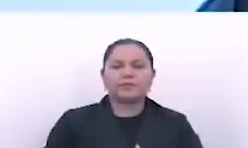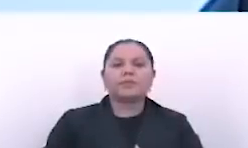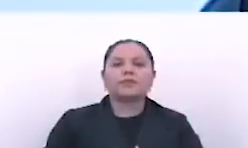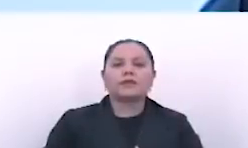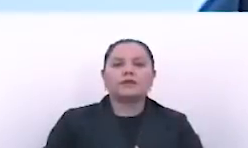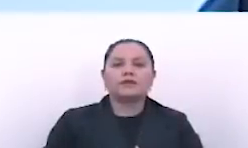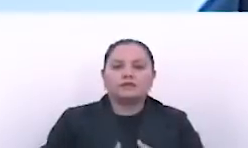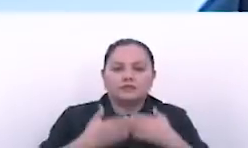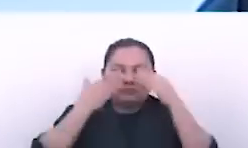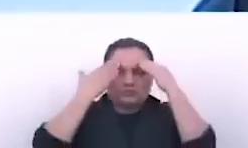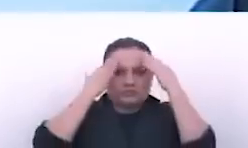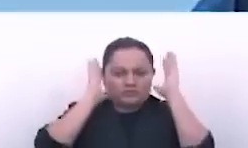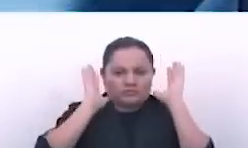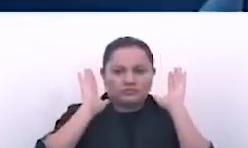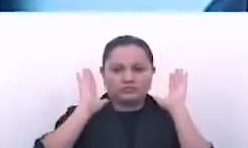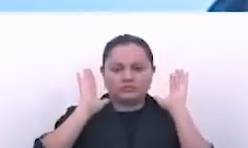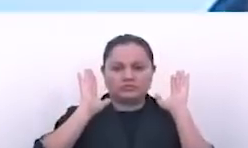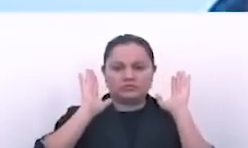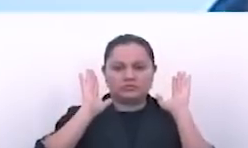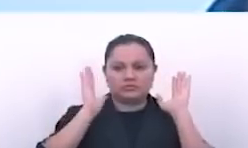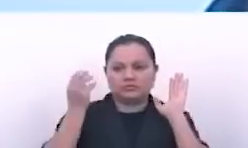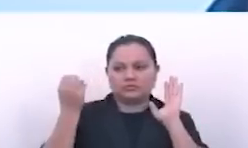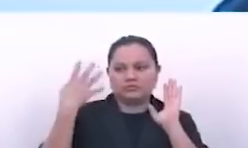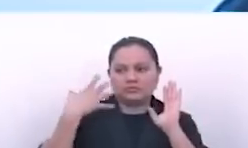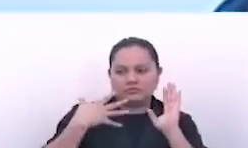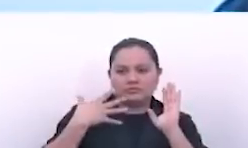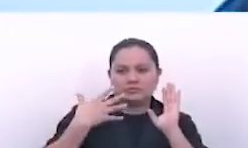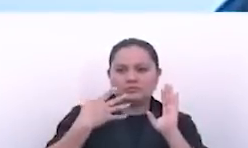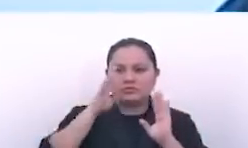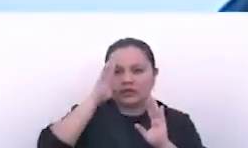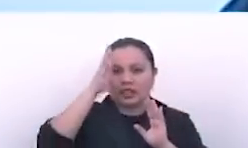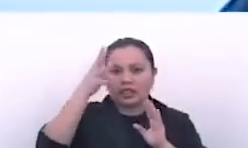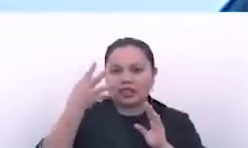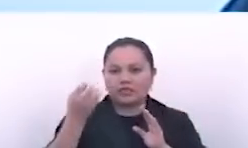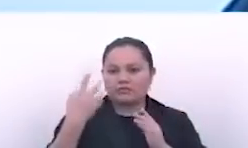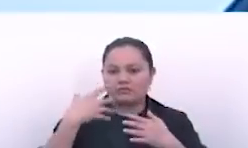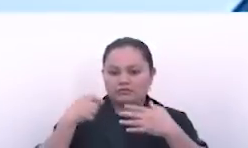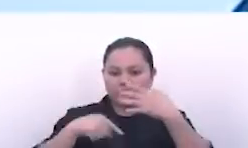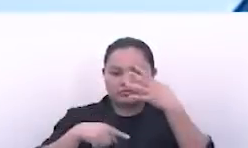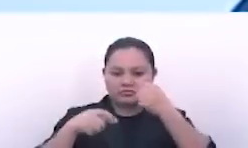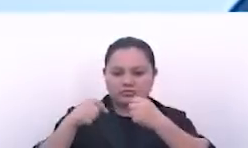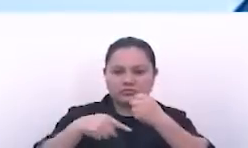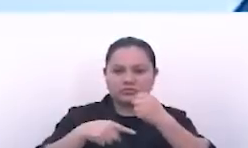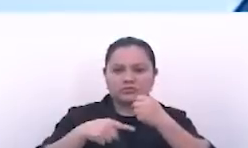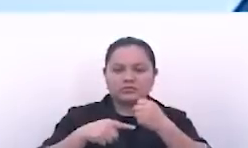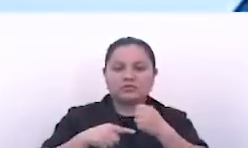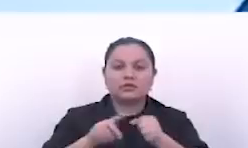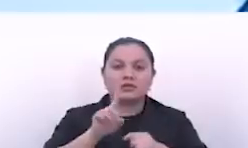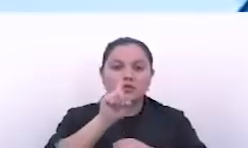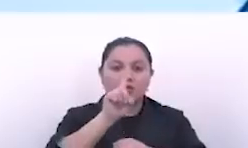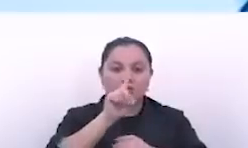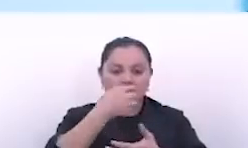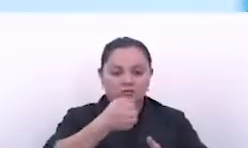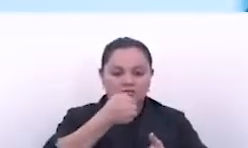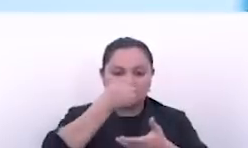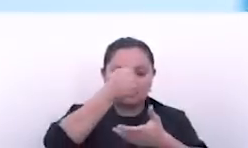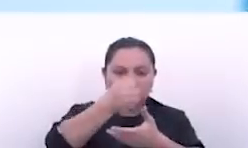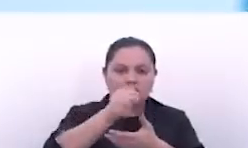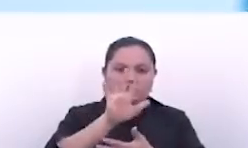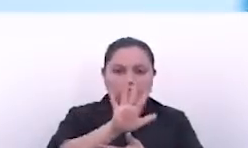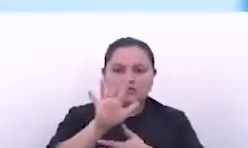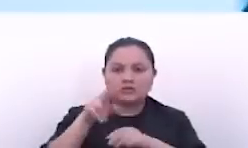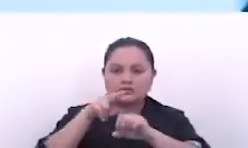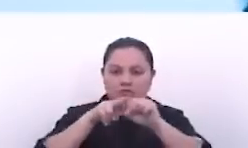Yo no sé si me han mentido los productores, pero me han dicho que de costar una bolsa de semillas 55